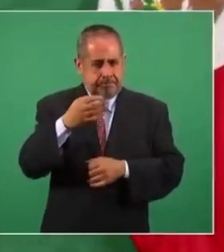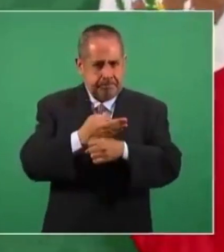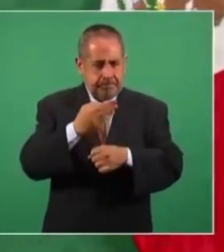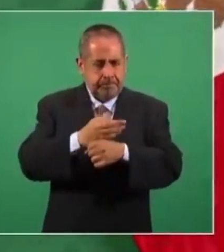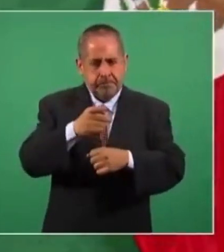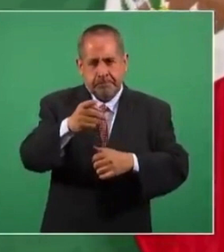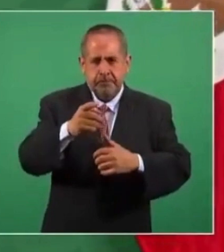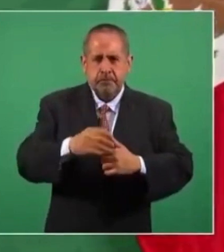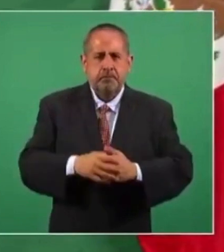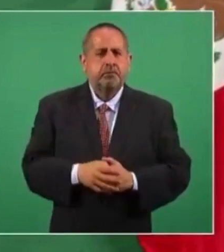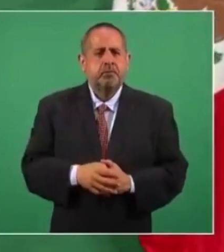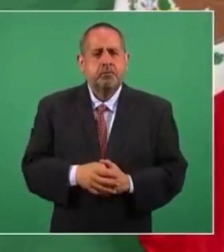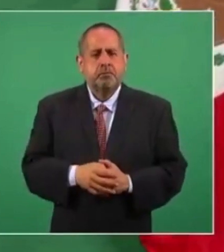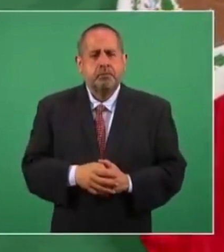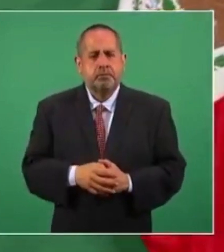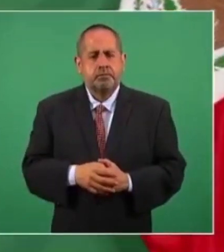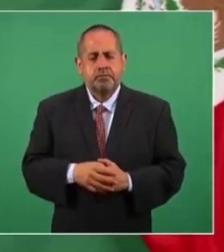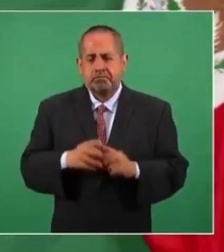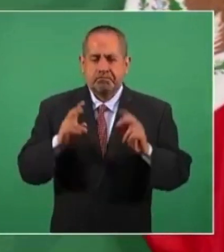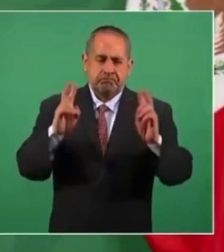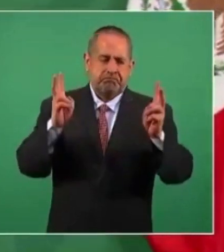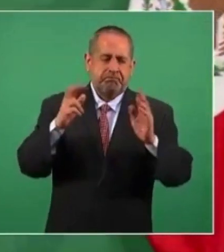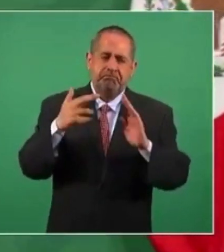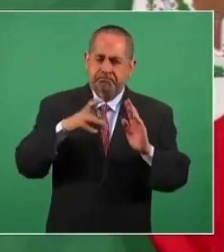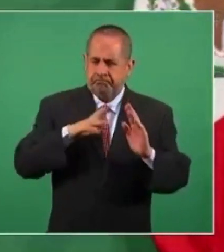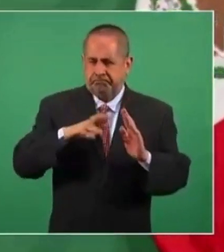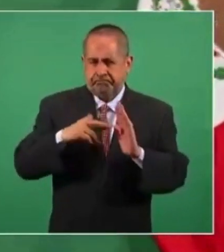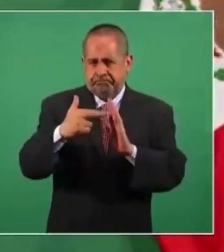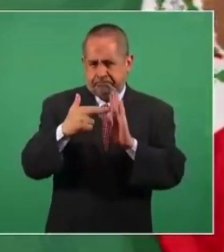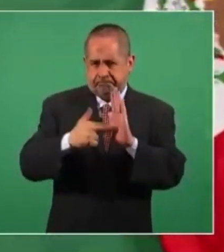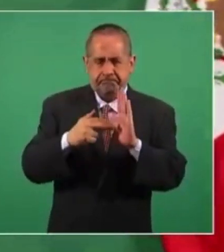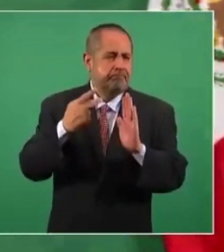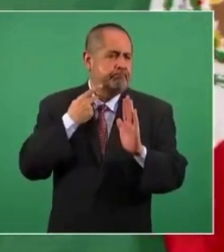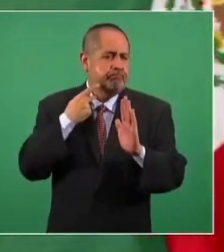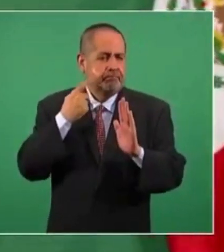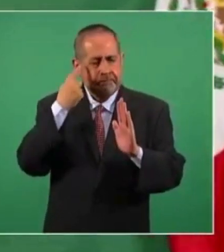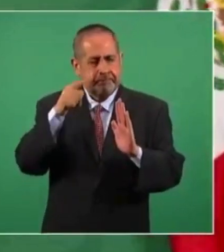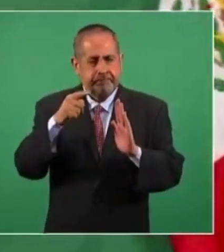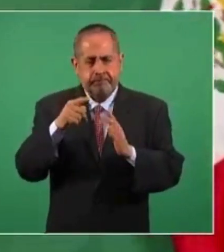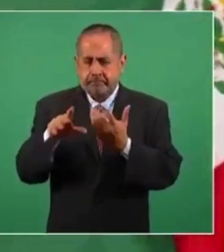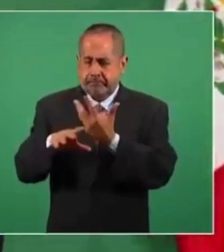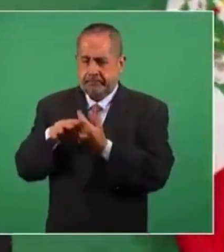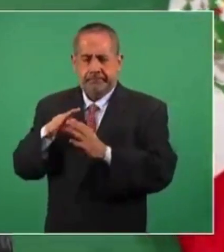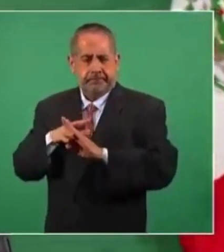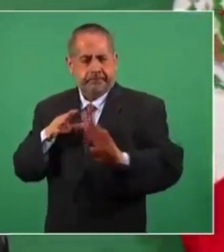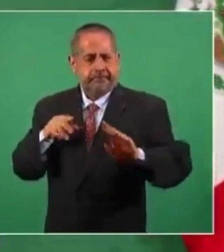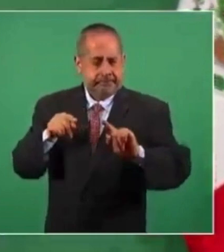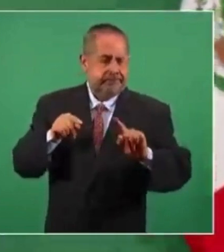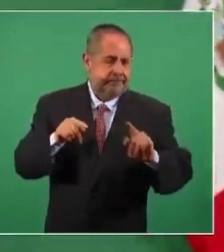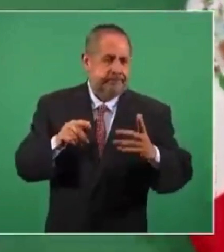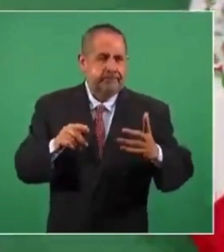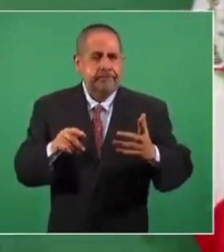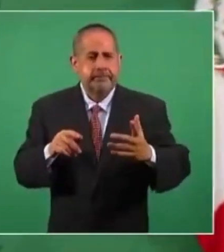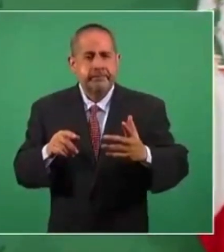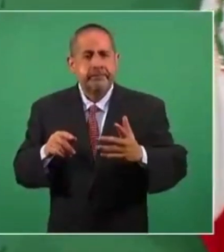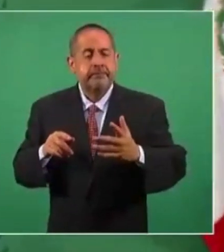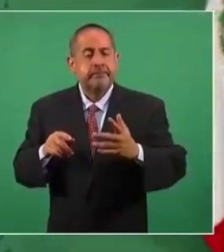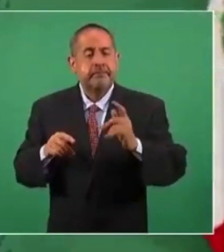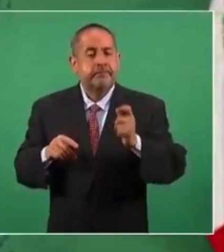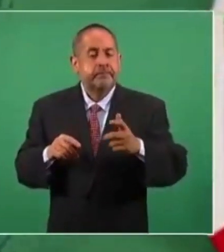migratoria que va